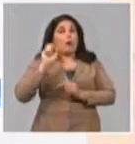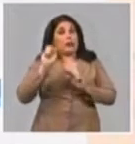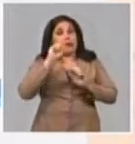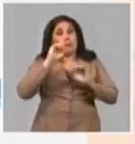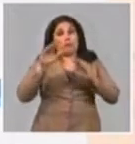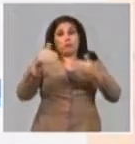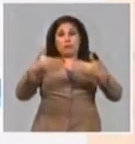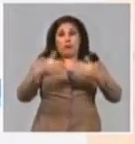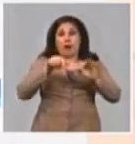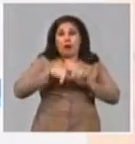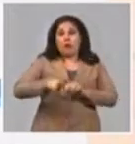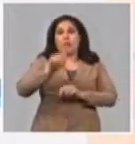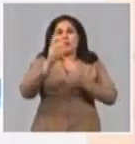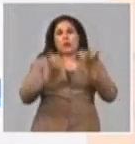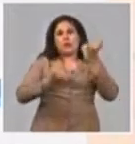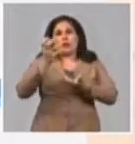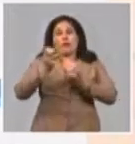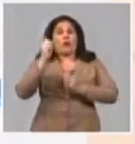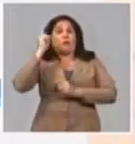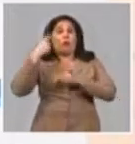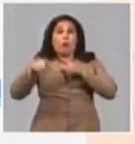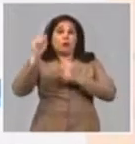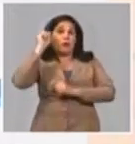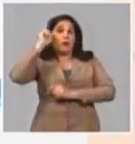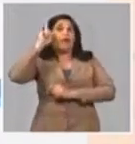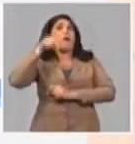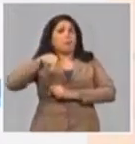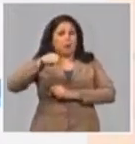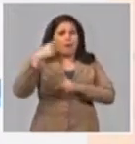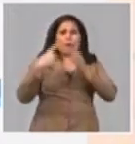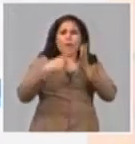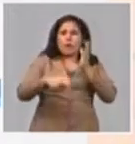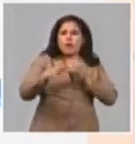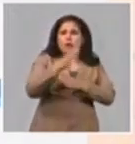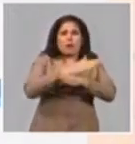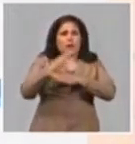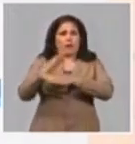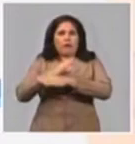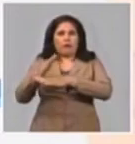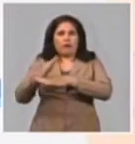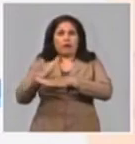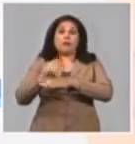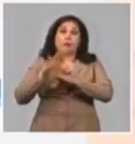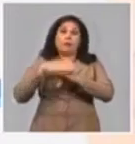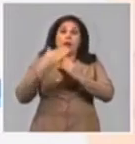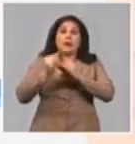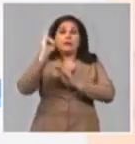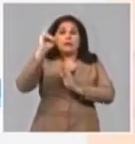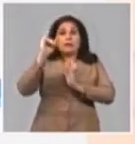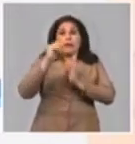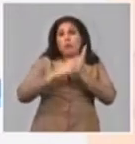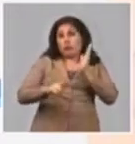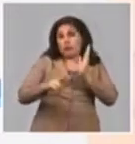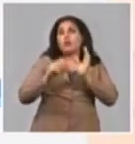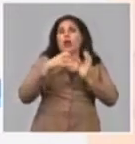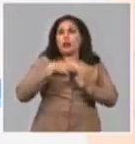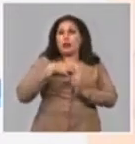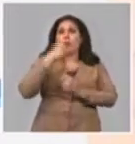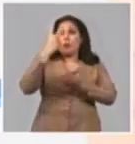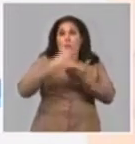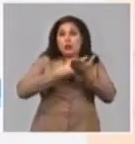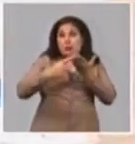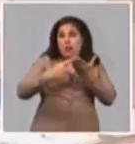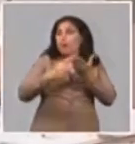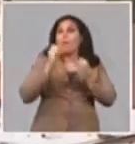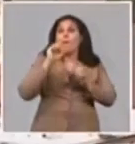concluir en Cienfuegos. Y los habitantes con ciclos de más de 7 días se concentran en 6 provincias. Que no quiere